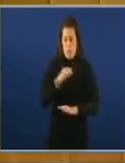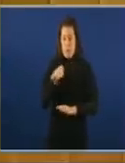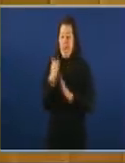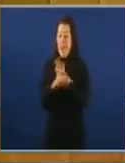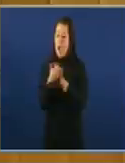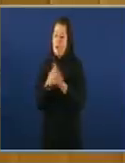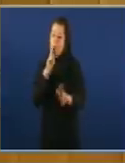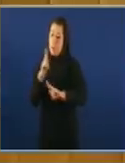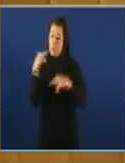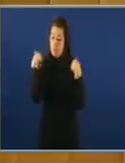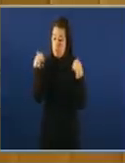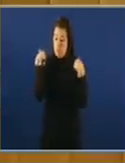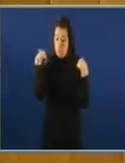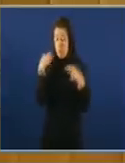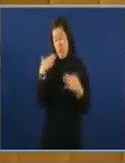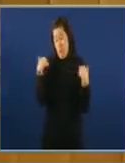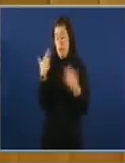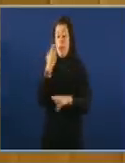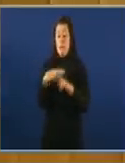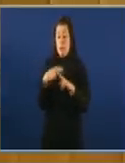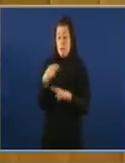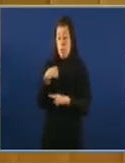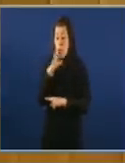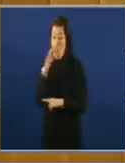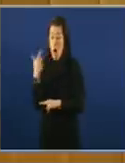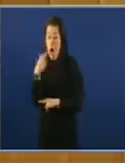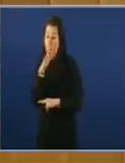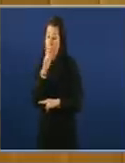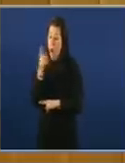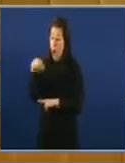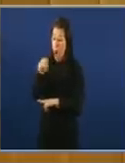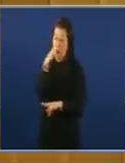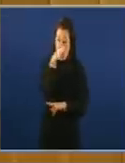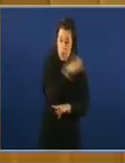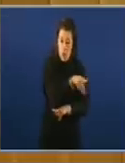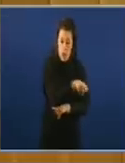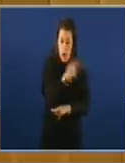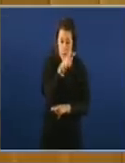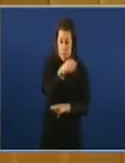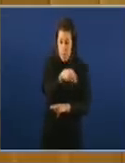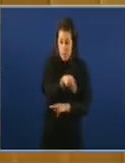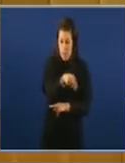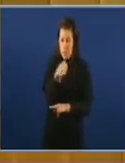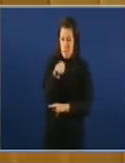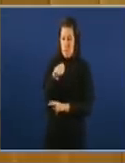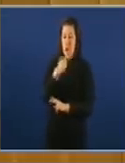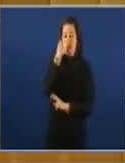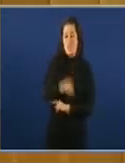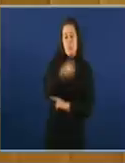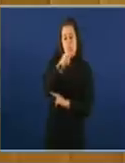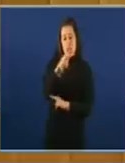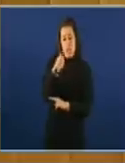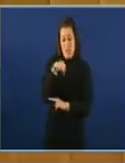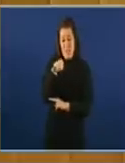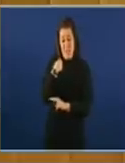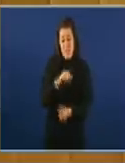vostedes quere que vayamos os xuzgados porque non van vostedes a denunciar ao presidente Responsabilidade xurídica O xuiz que encarcelou ao señor